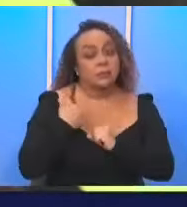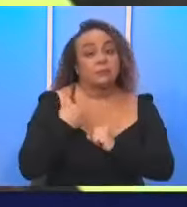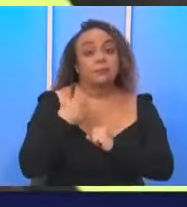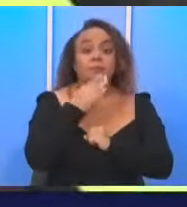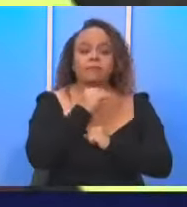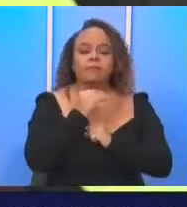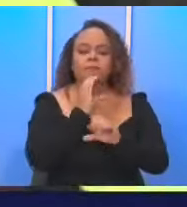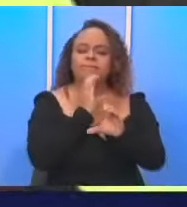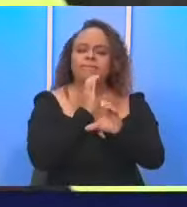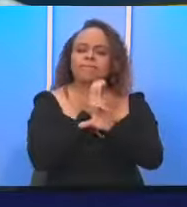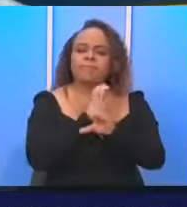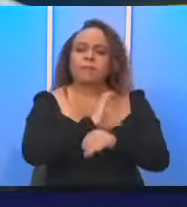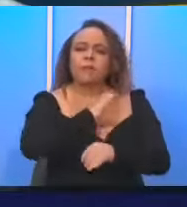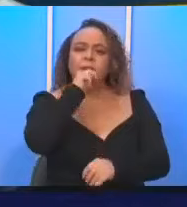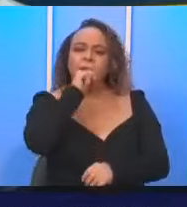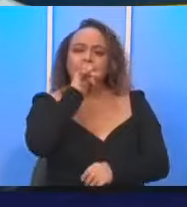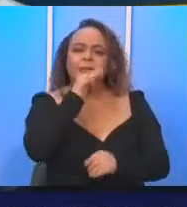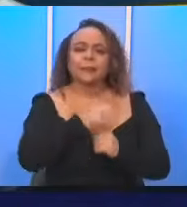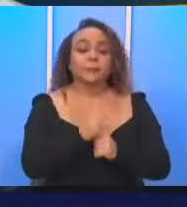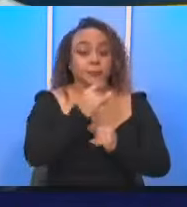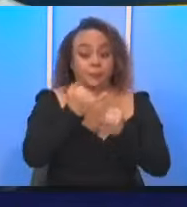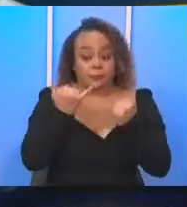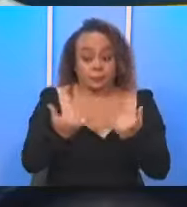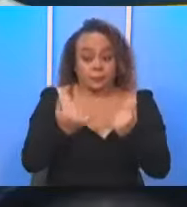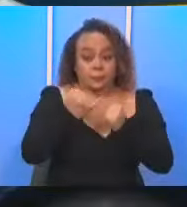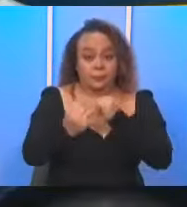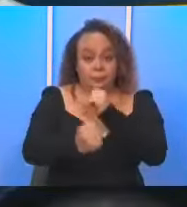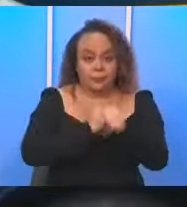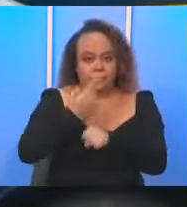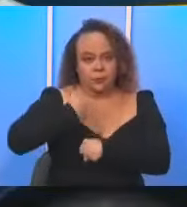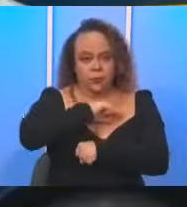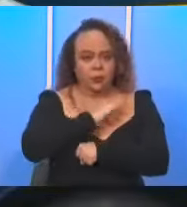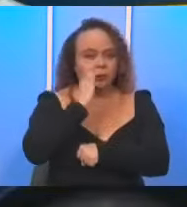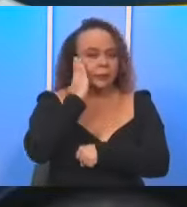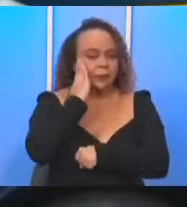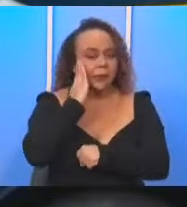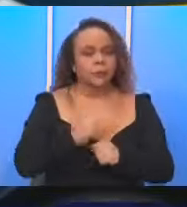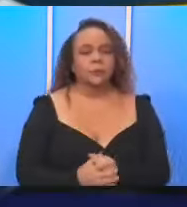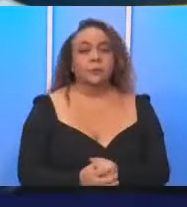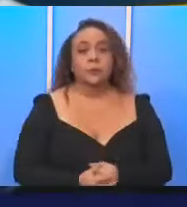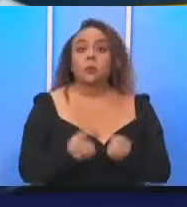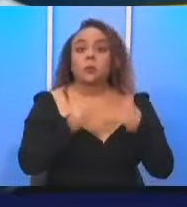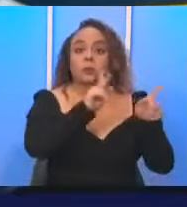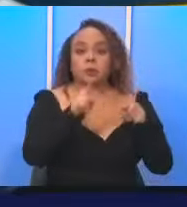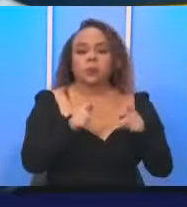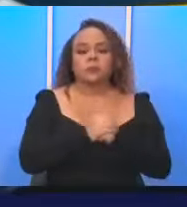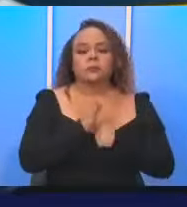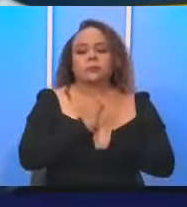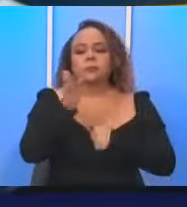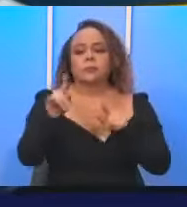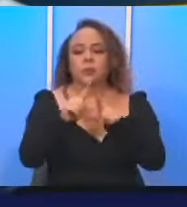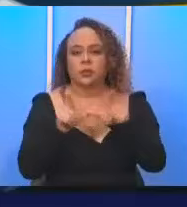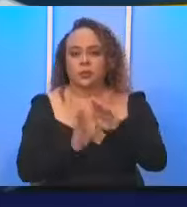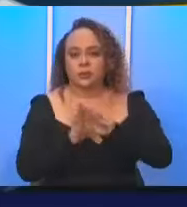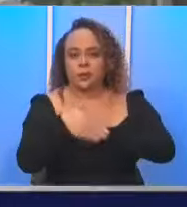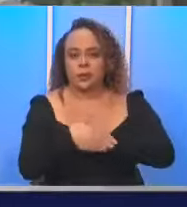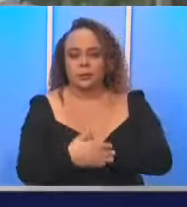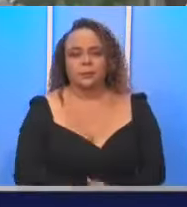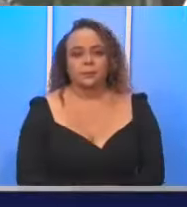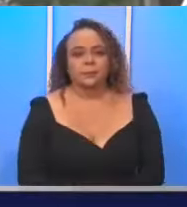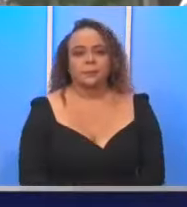que estarán en la lupa de los oficiales. Y ahora a fin de año sabemos que una gran población se traslada a las zonas costeras